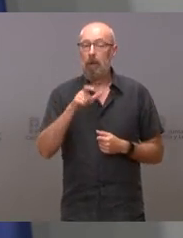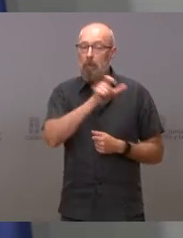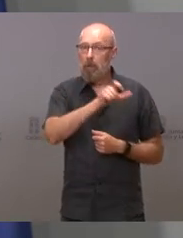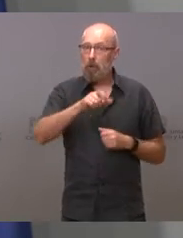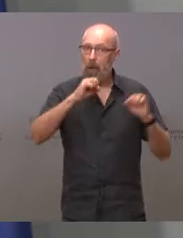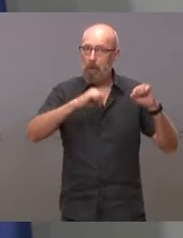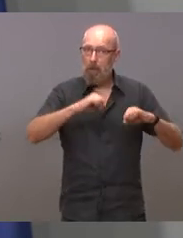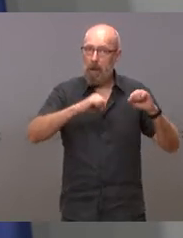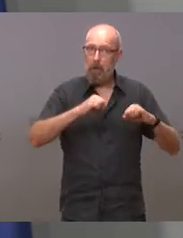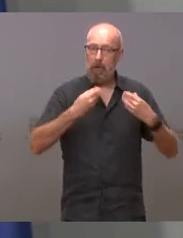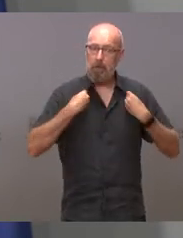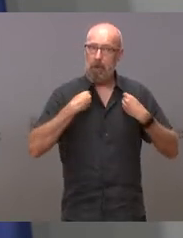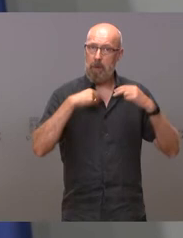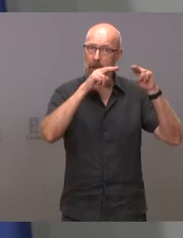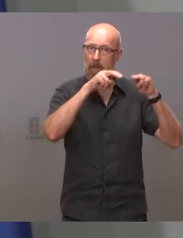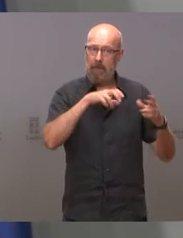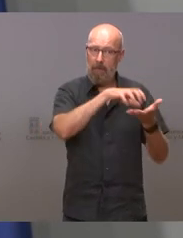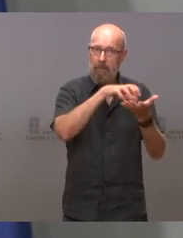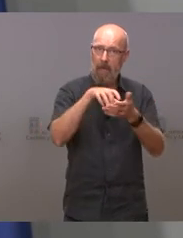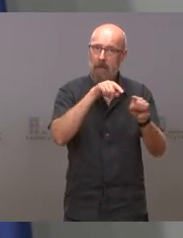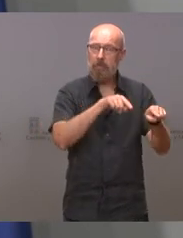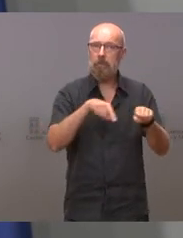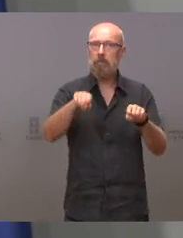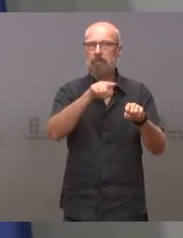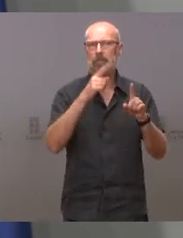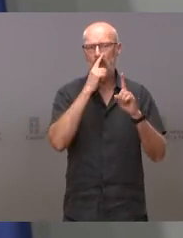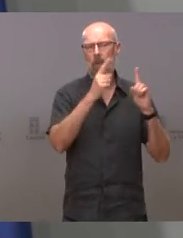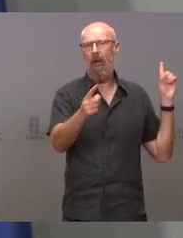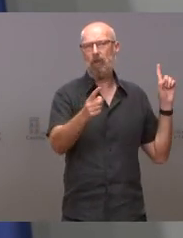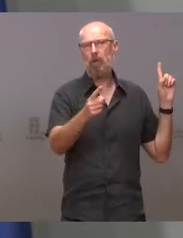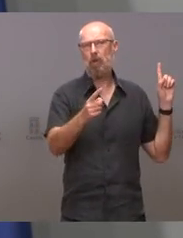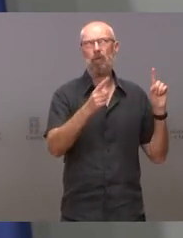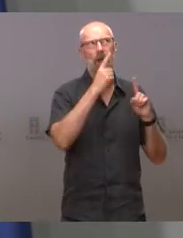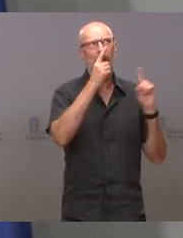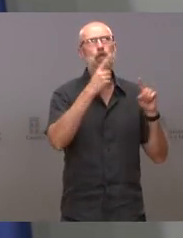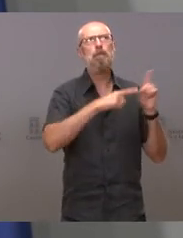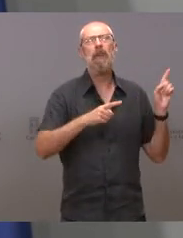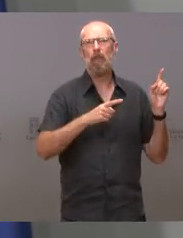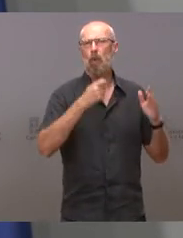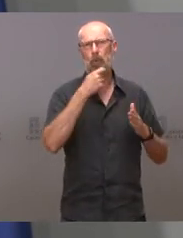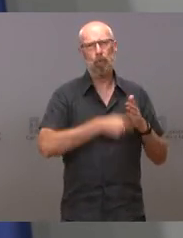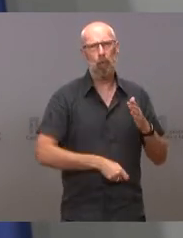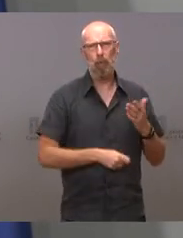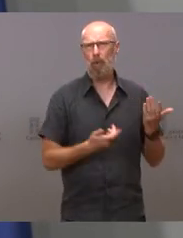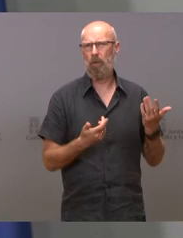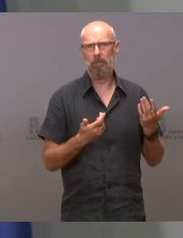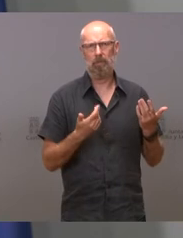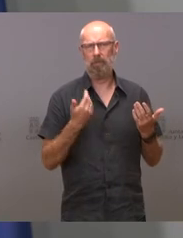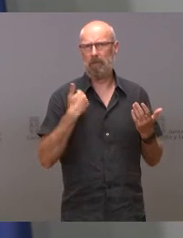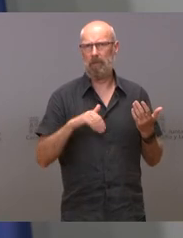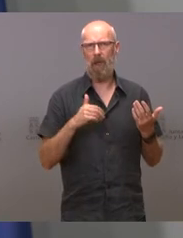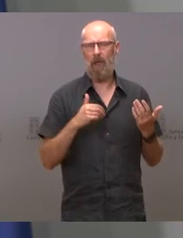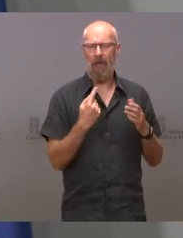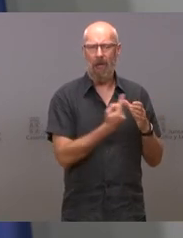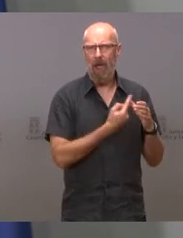que viven en las residencias han pasado un año durísimo, un año y medio durísimo, muchísimo tiempo de